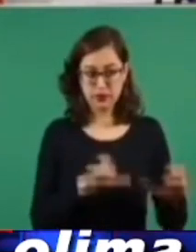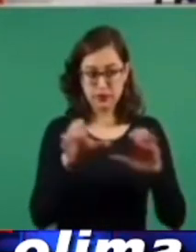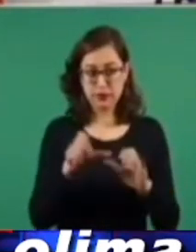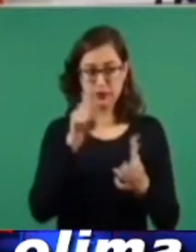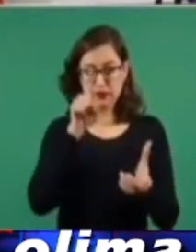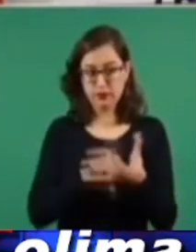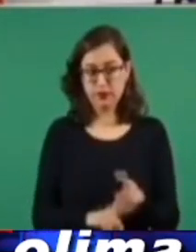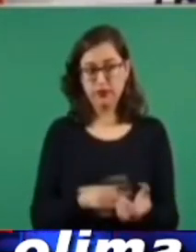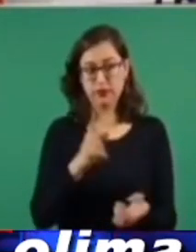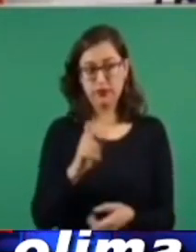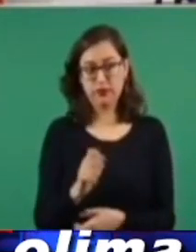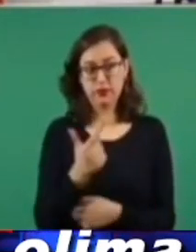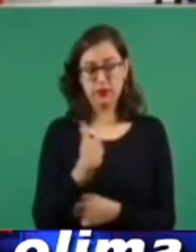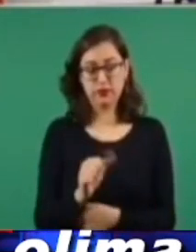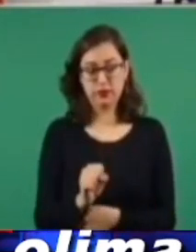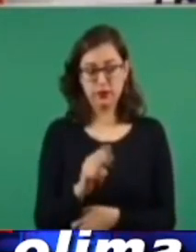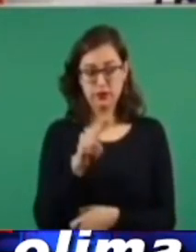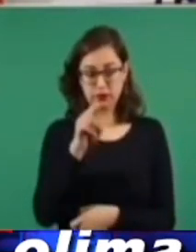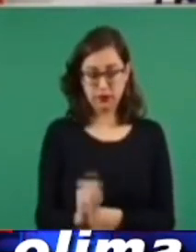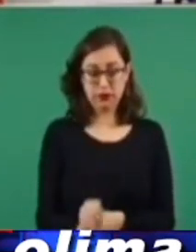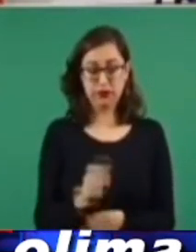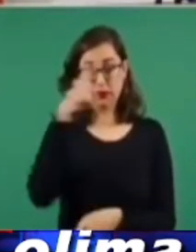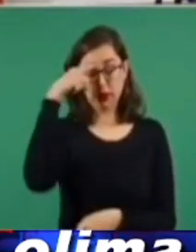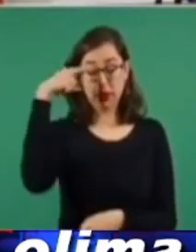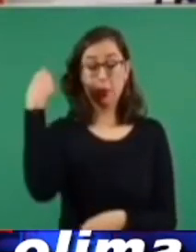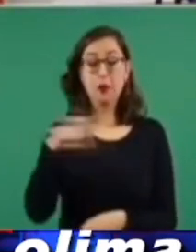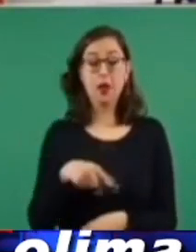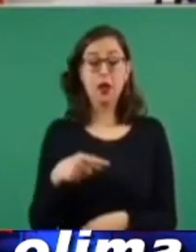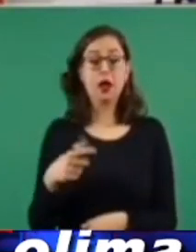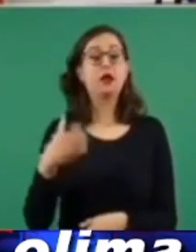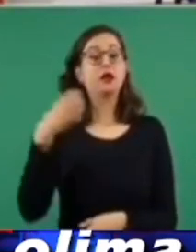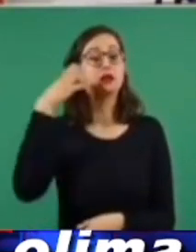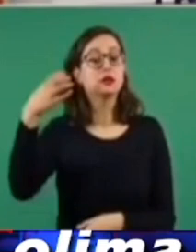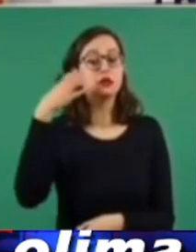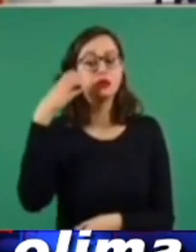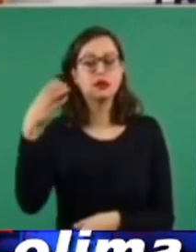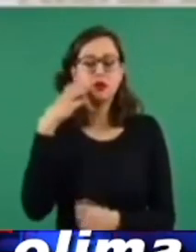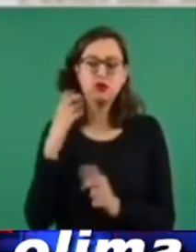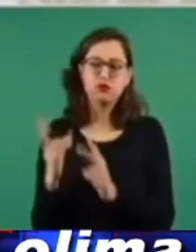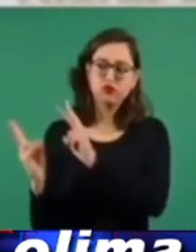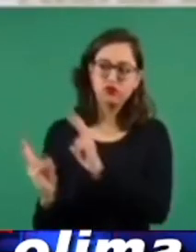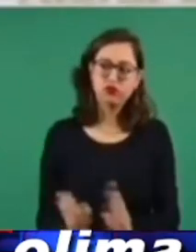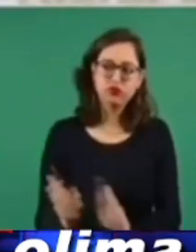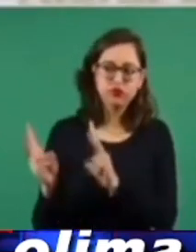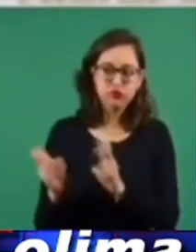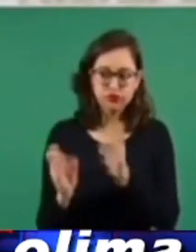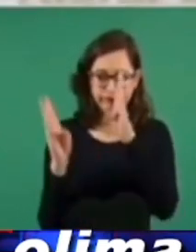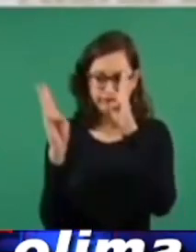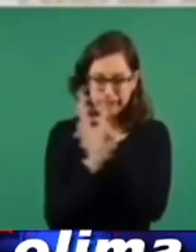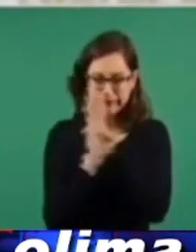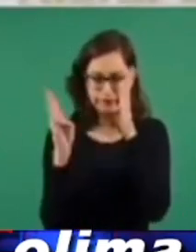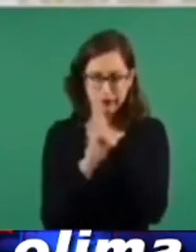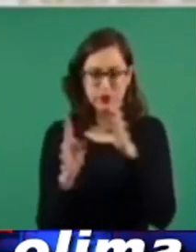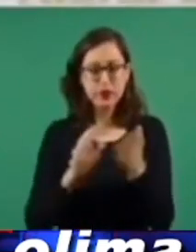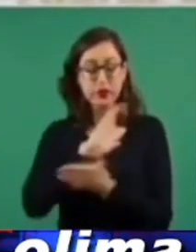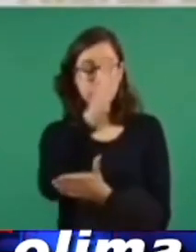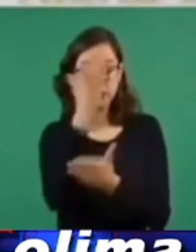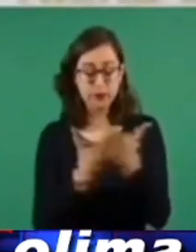el malware Pegasus, para efecto de espionaje telefónico. Este contrato es un contrato de